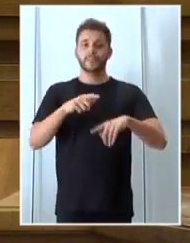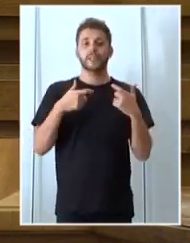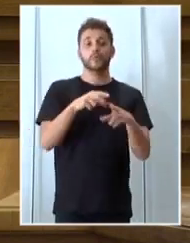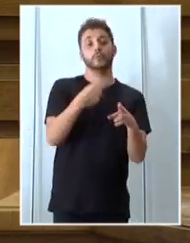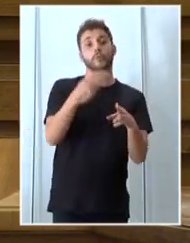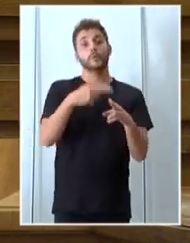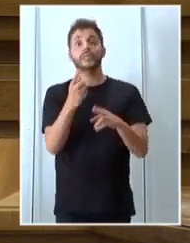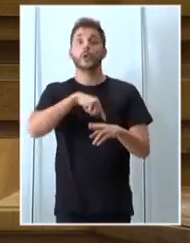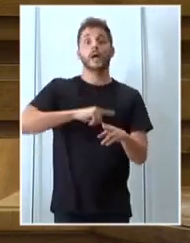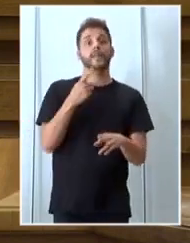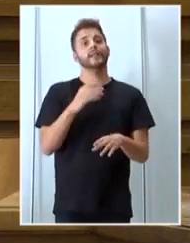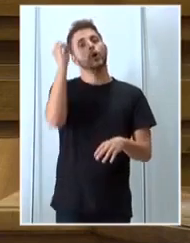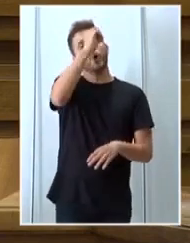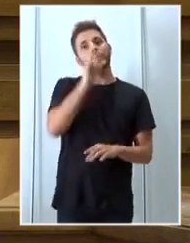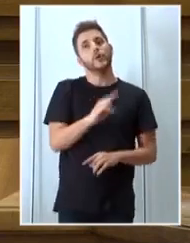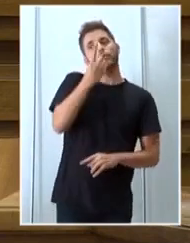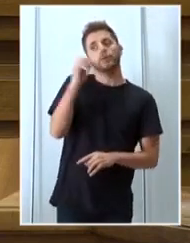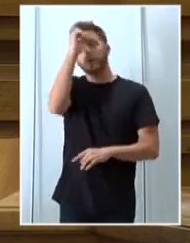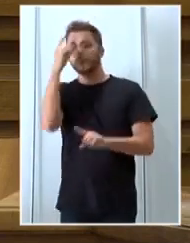opinar una cosa o la contraria.